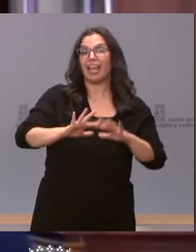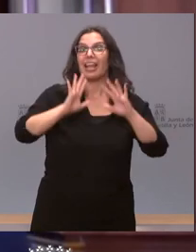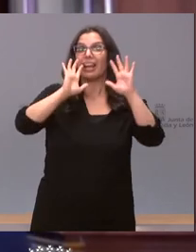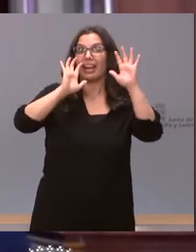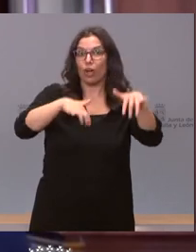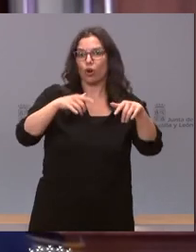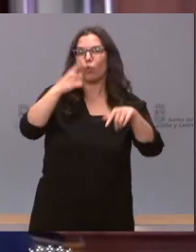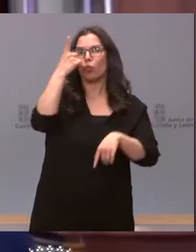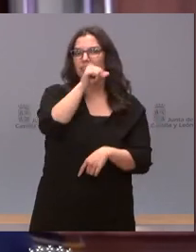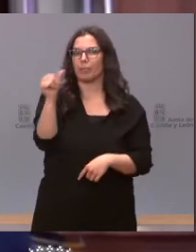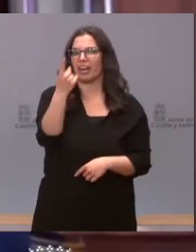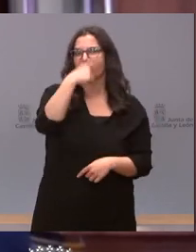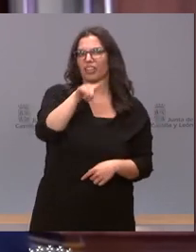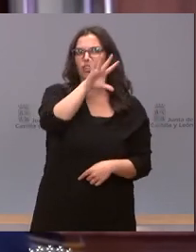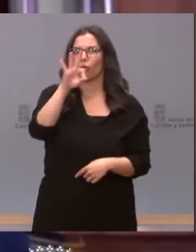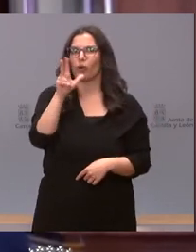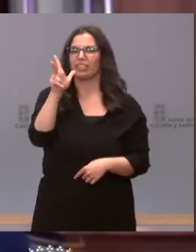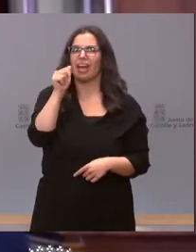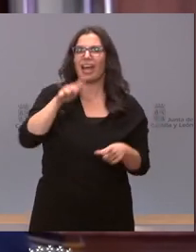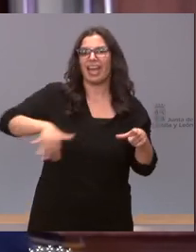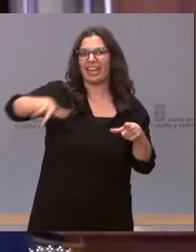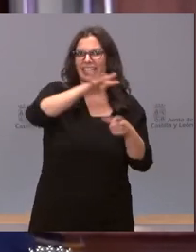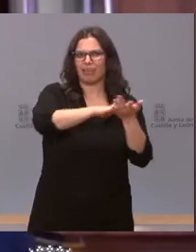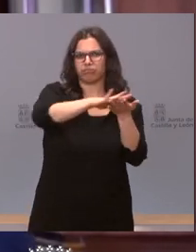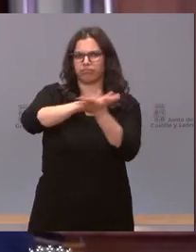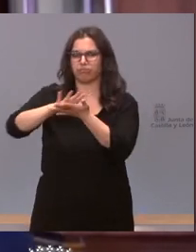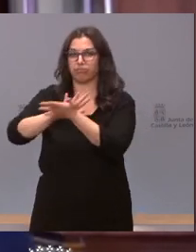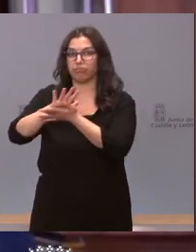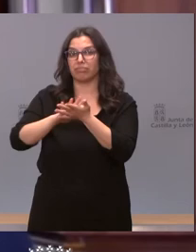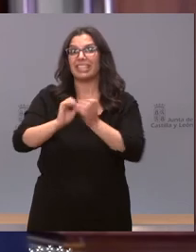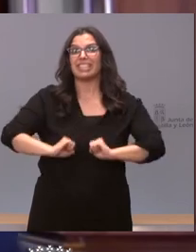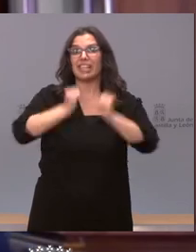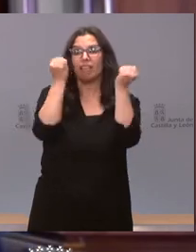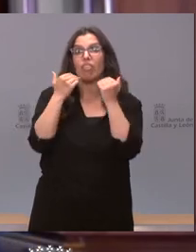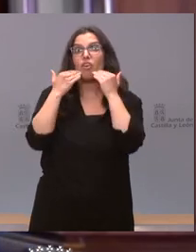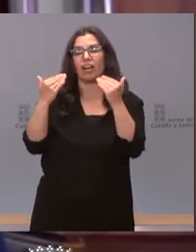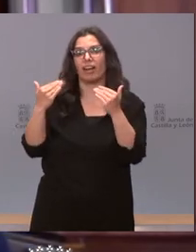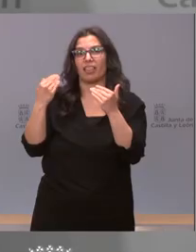su mayoría se han sofocado con efectivos del gobierno gracias